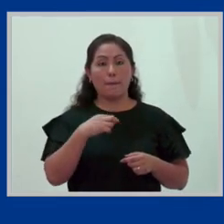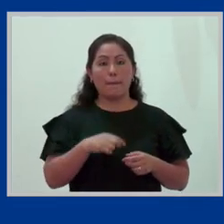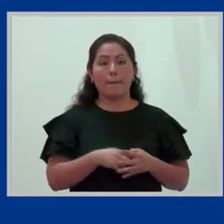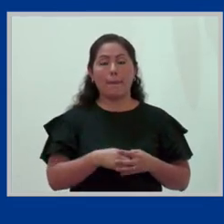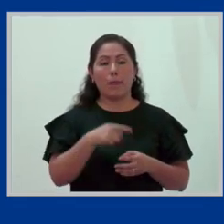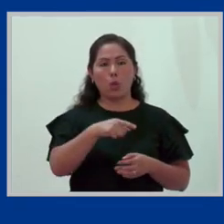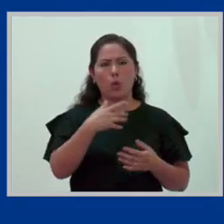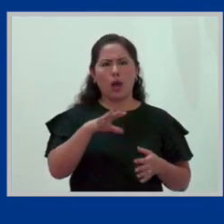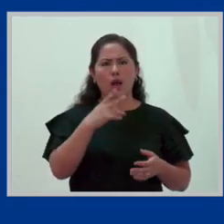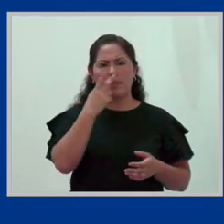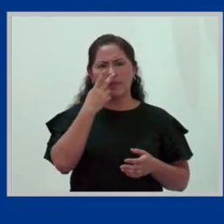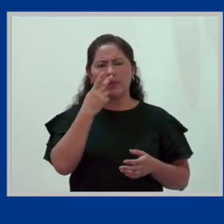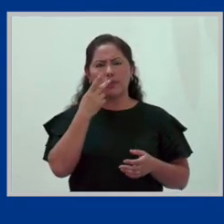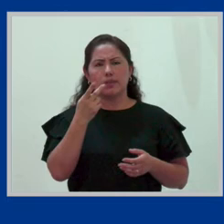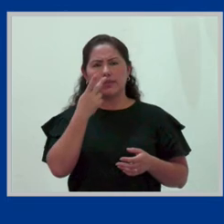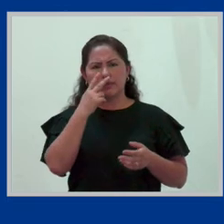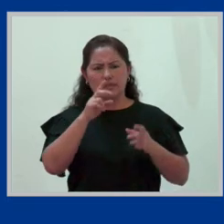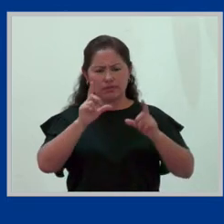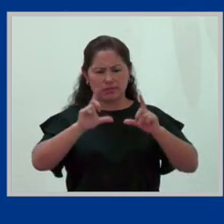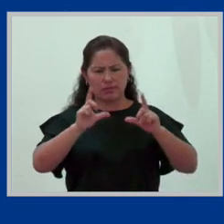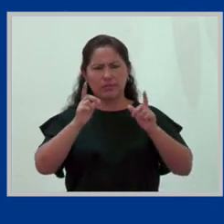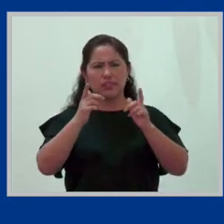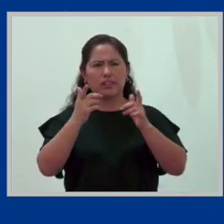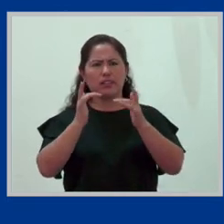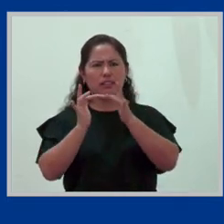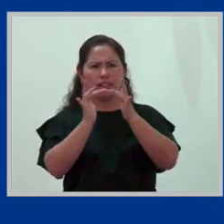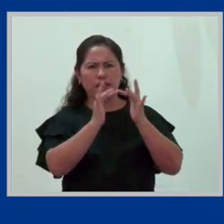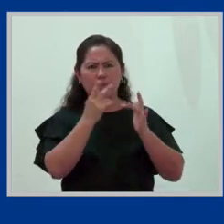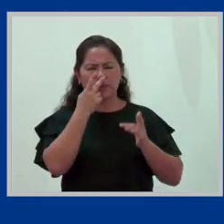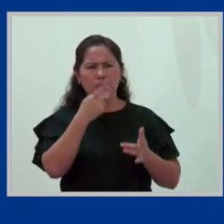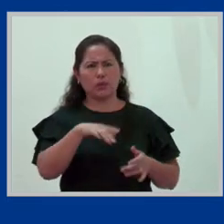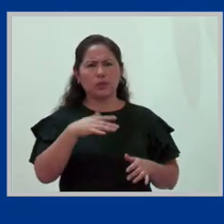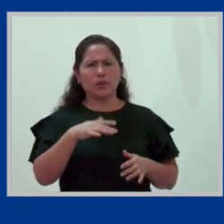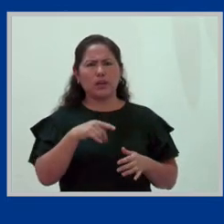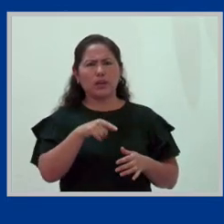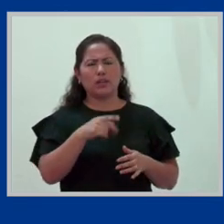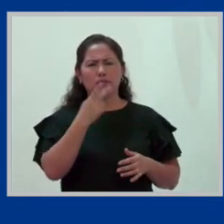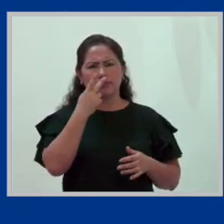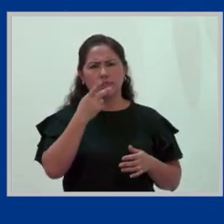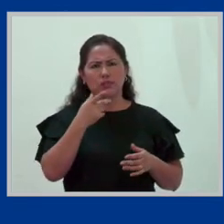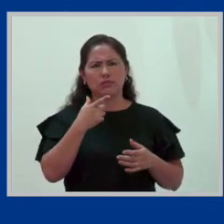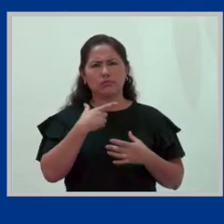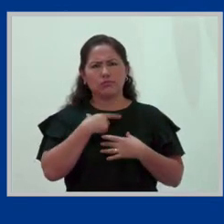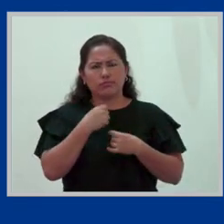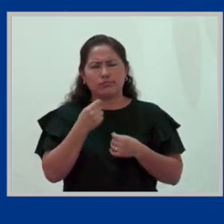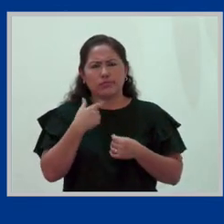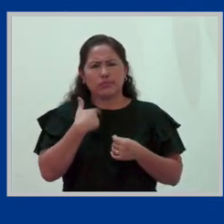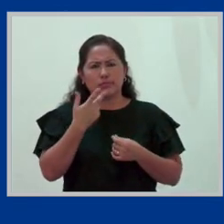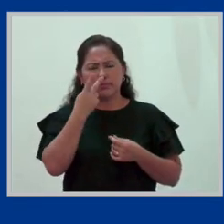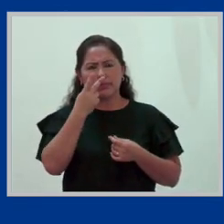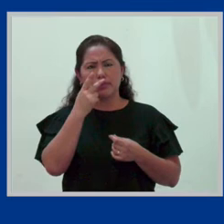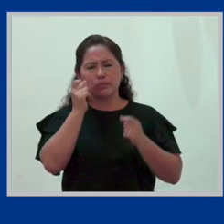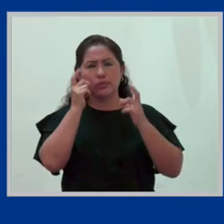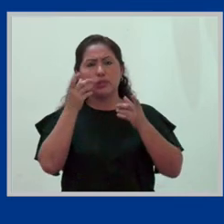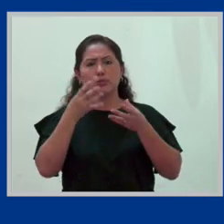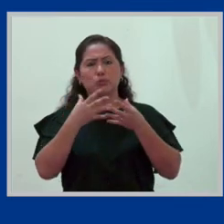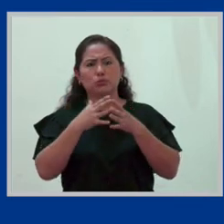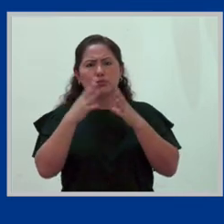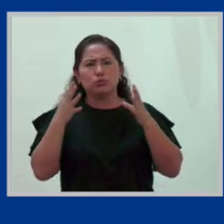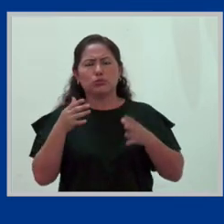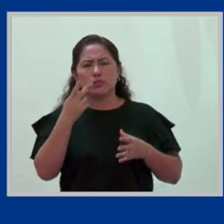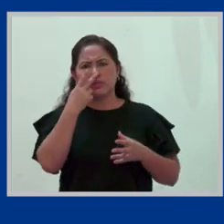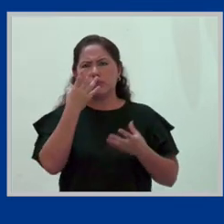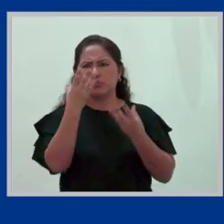conocido, y yo leía su nota de prensa y él decía que a él le sorprendía mucho, que eran más bien